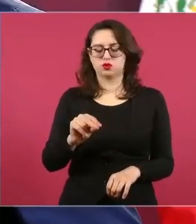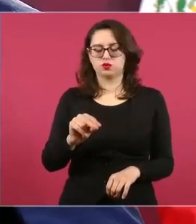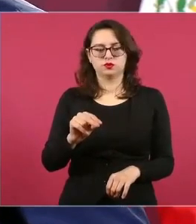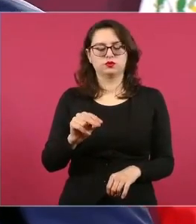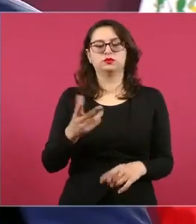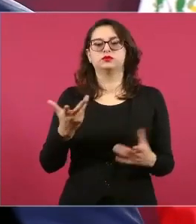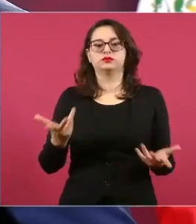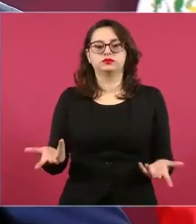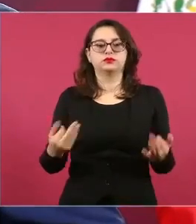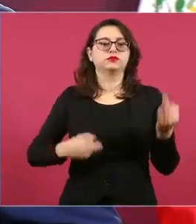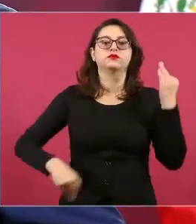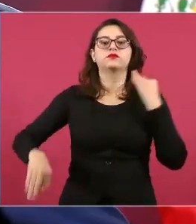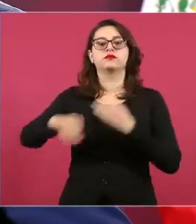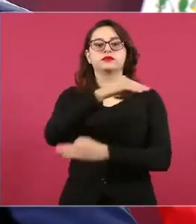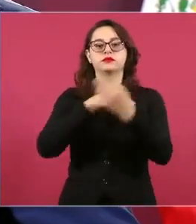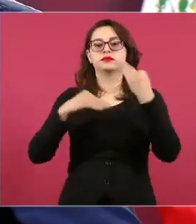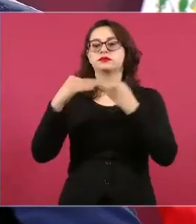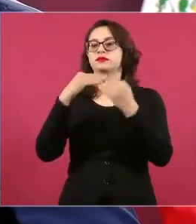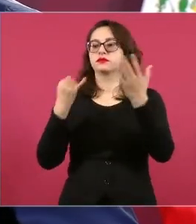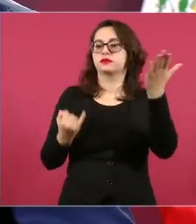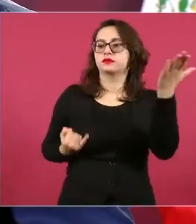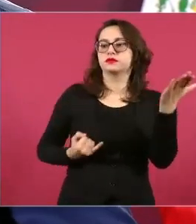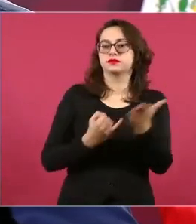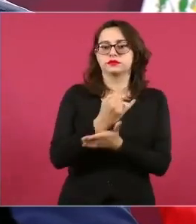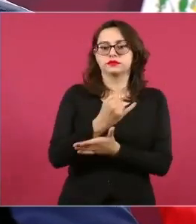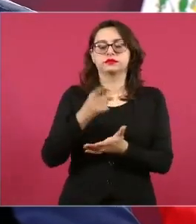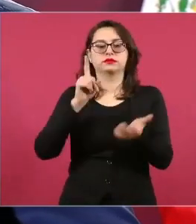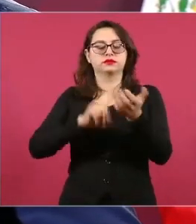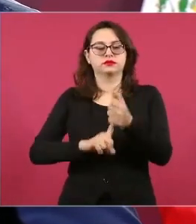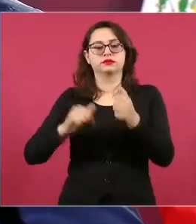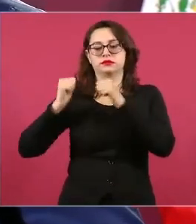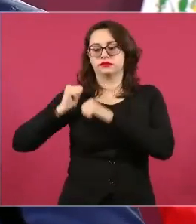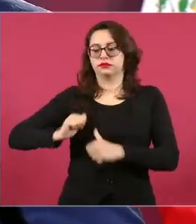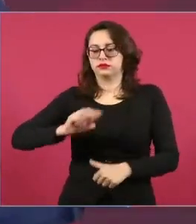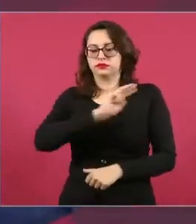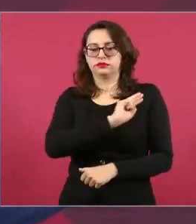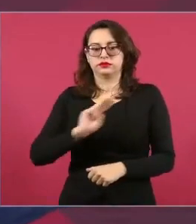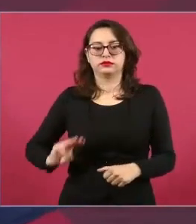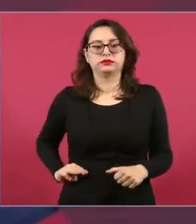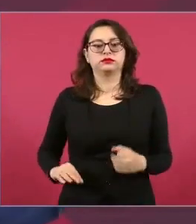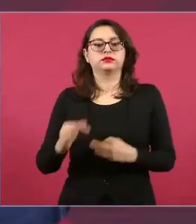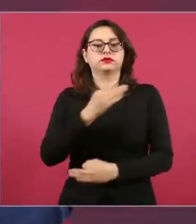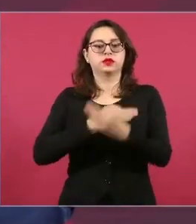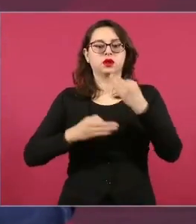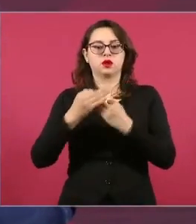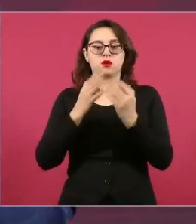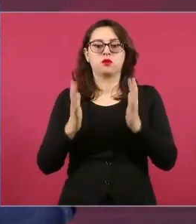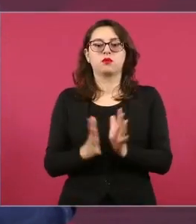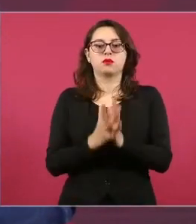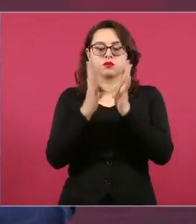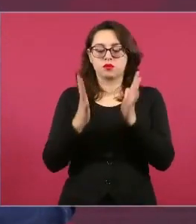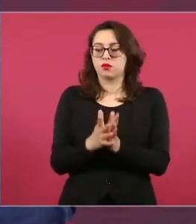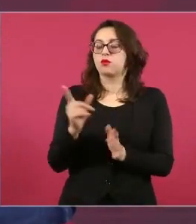todos. Participaron todas las autoridades municipales y ella nos está ayudando.